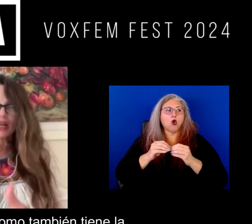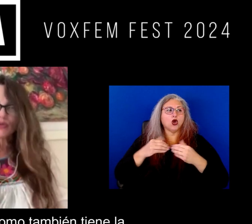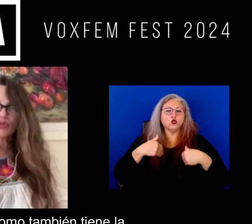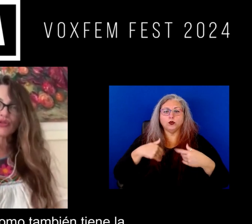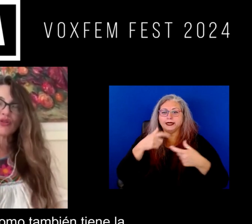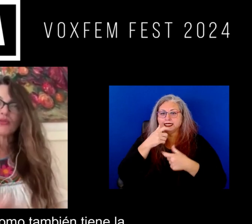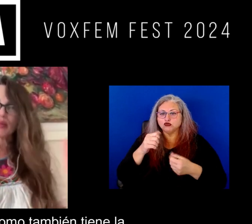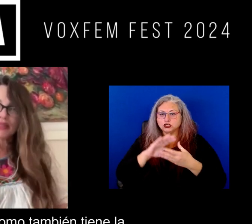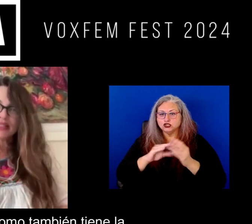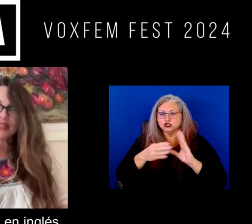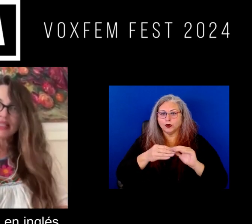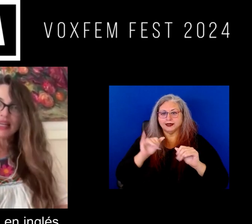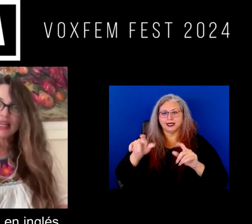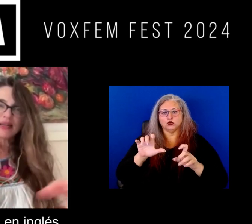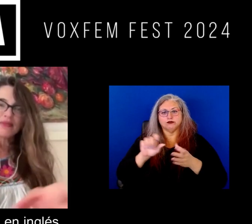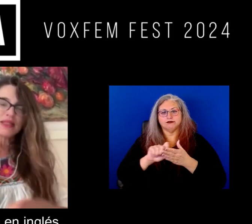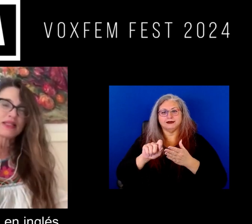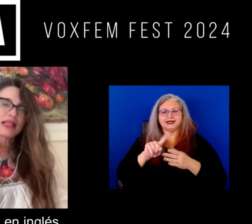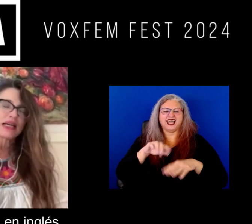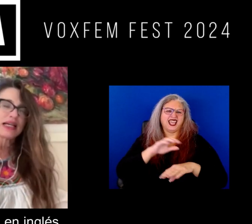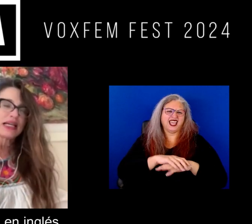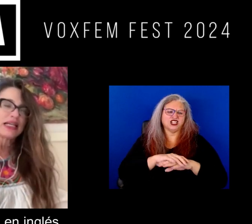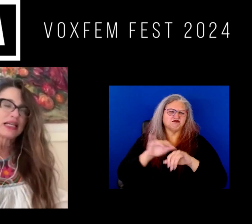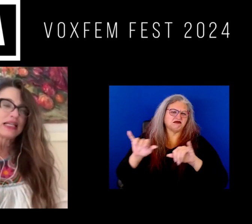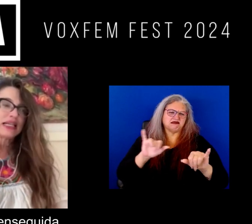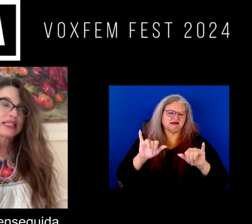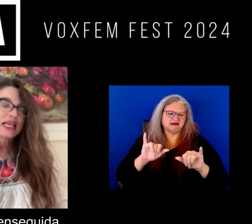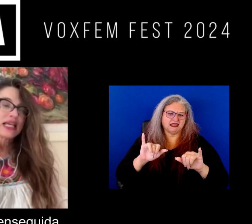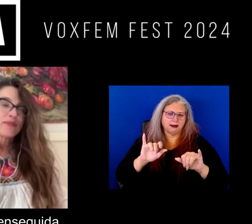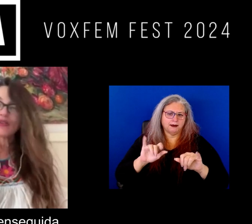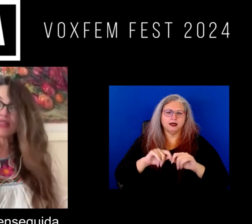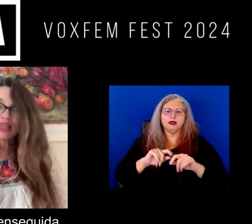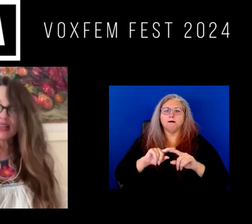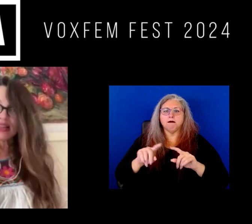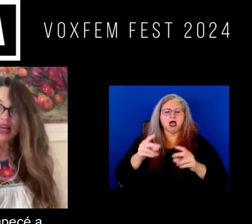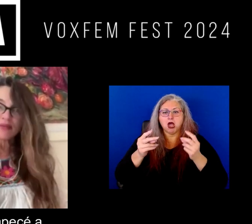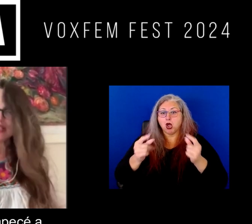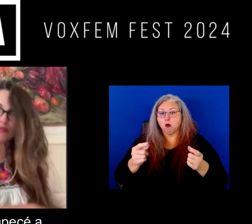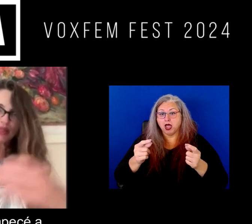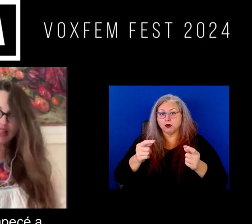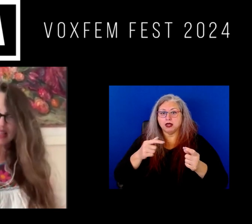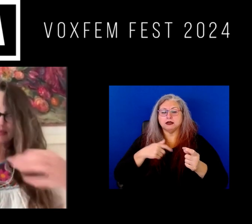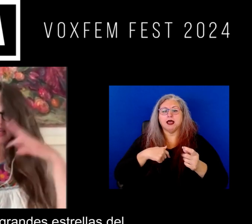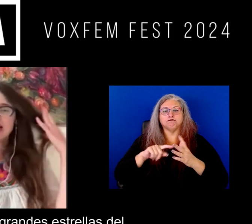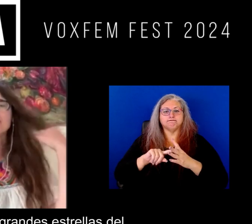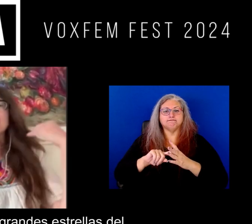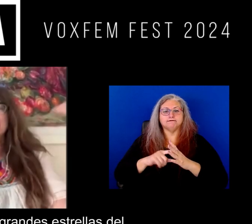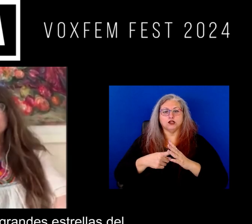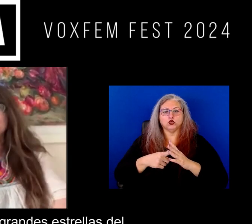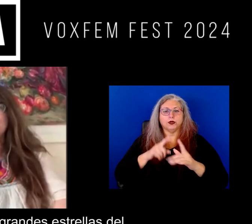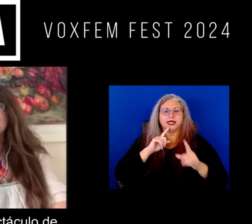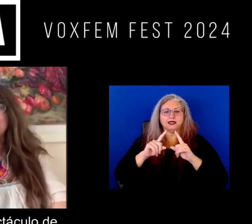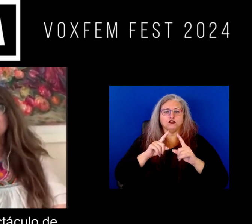humanos ¿no? como también tiene la revista en inglés pero enseguida empecé a